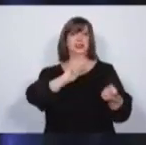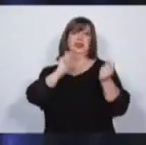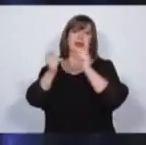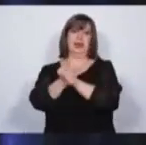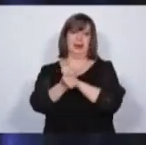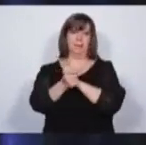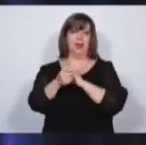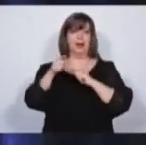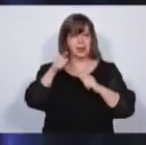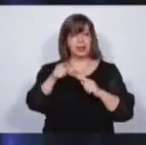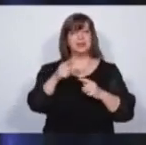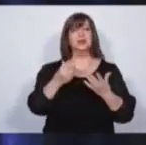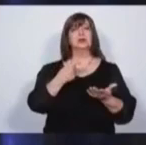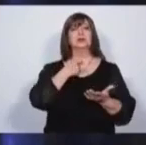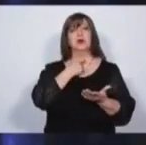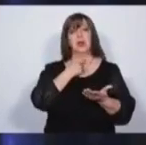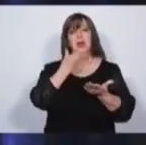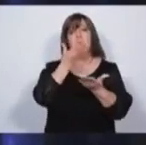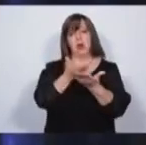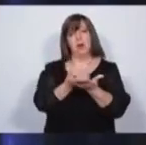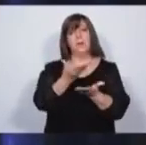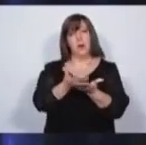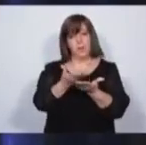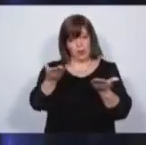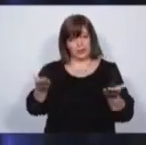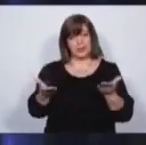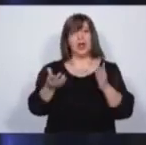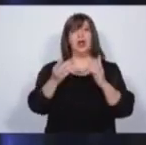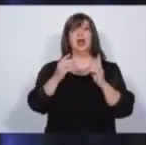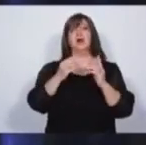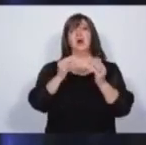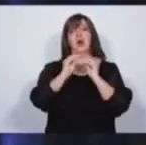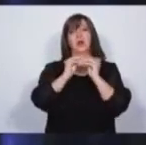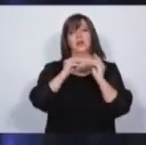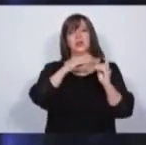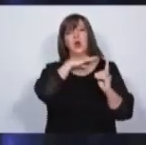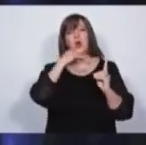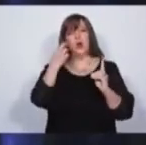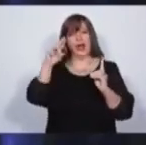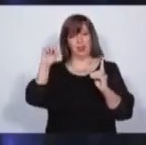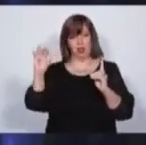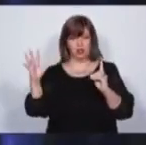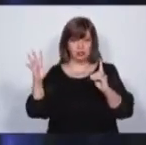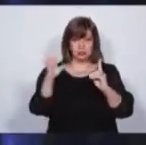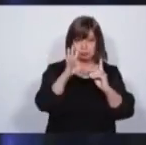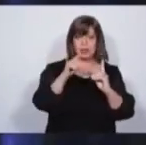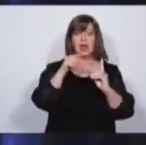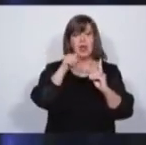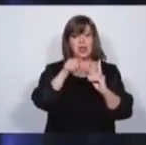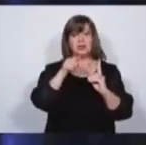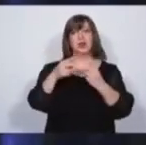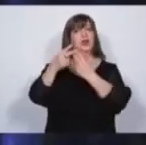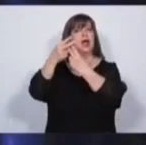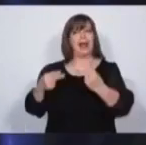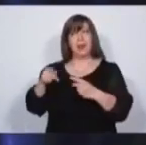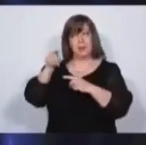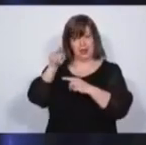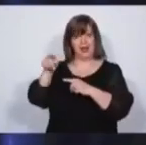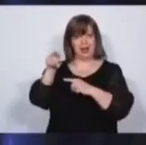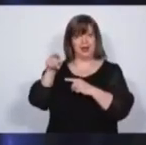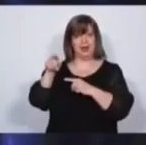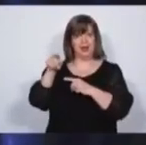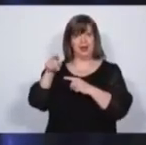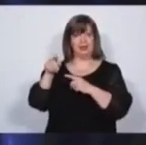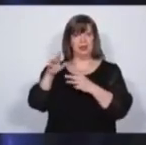y parte de la ampliación que tenemos que hacer de los juicios por jurados incluye eliminar esta instancia